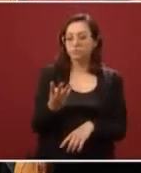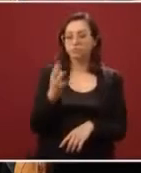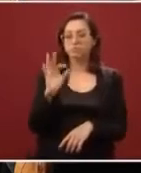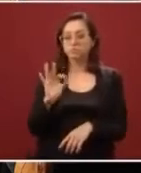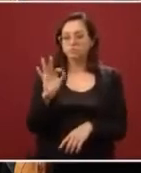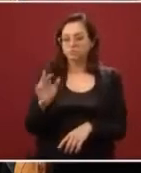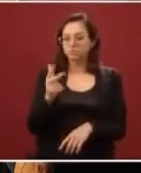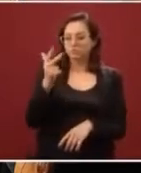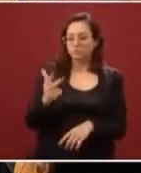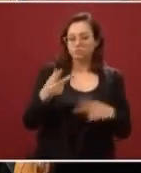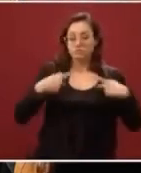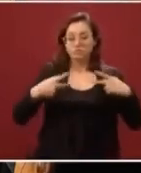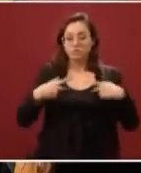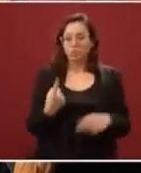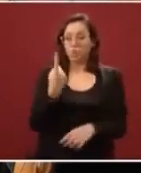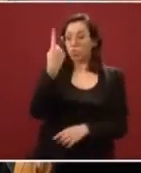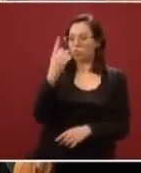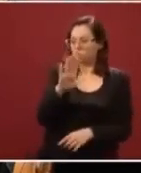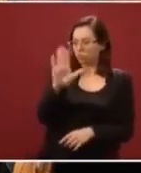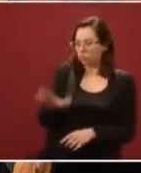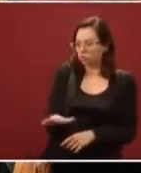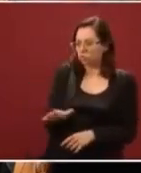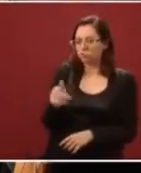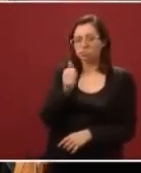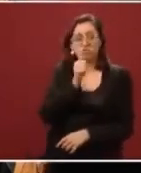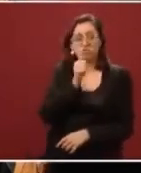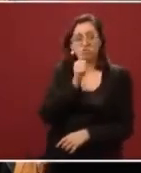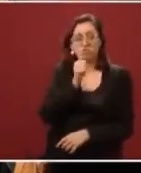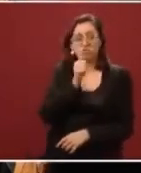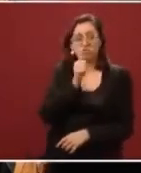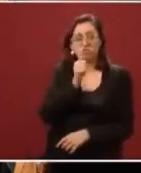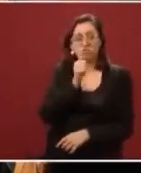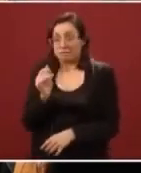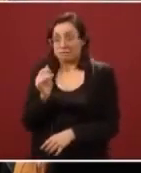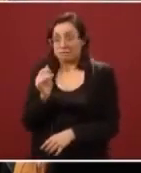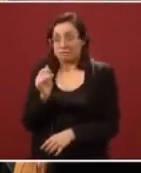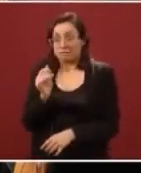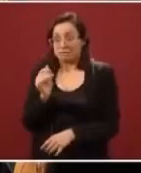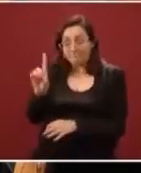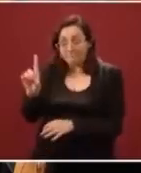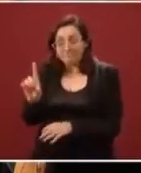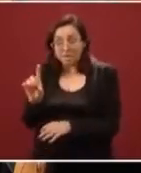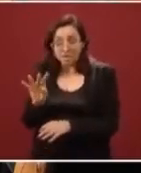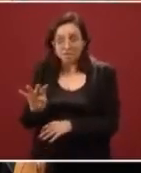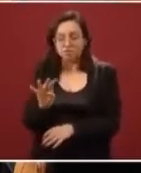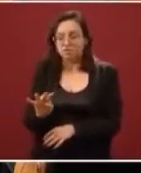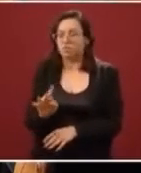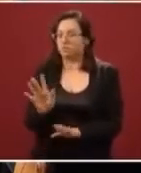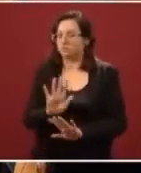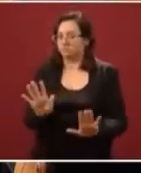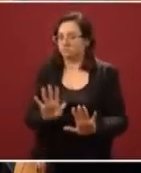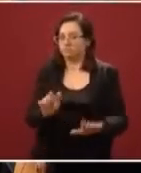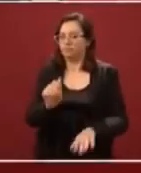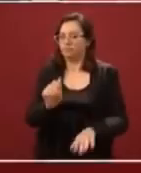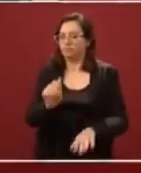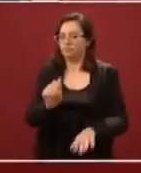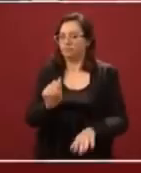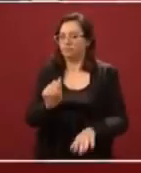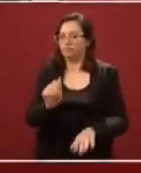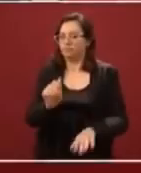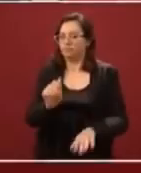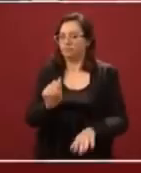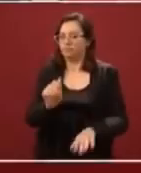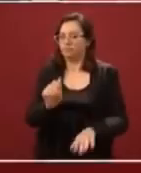hubo una defunción. Estamos esperando el resultado como tal, fue un curso de la tarde y estamos